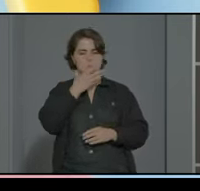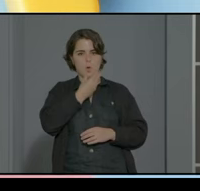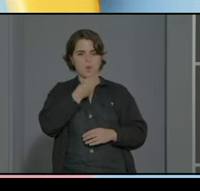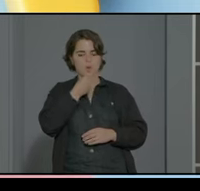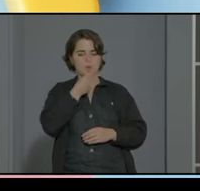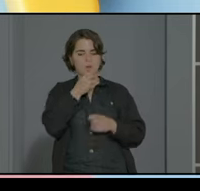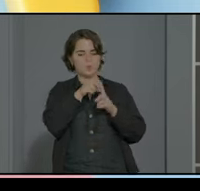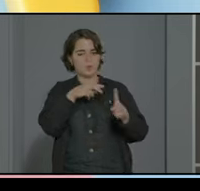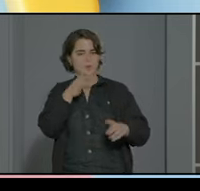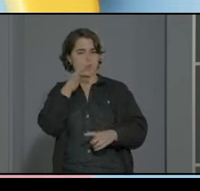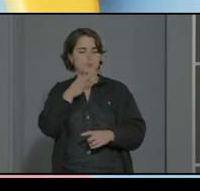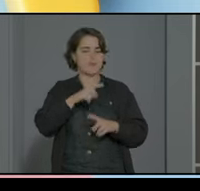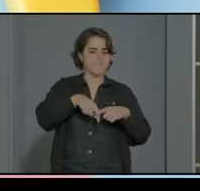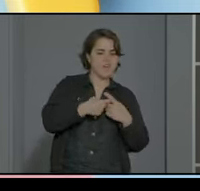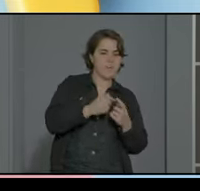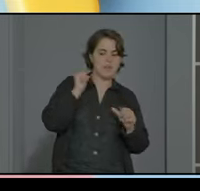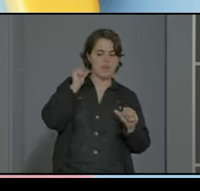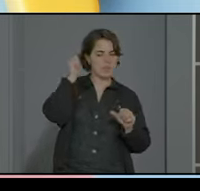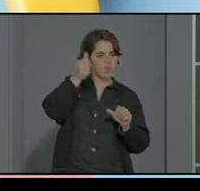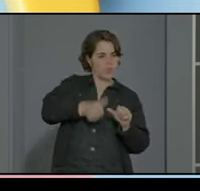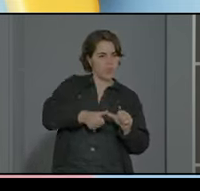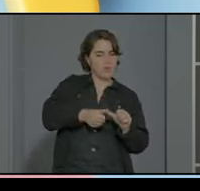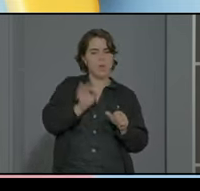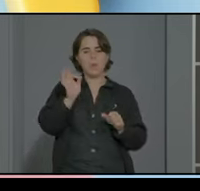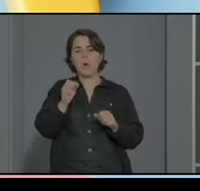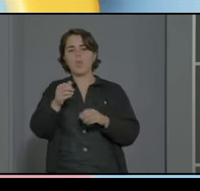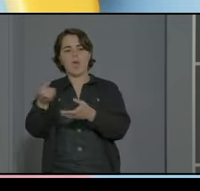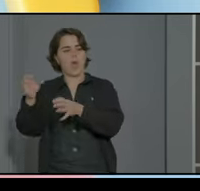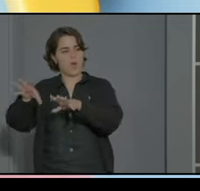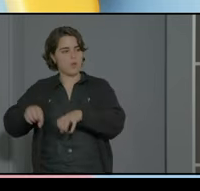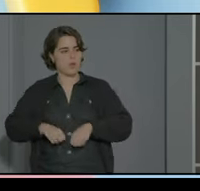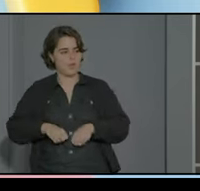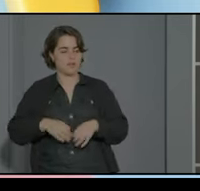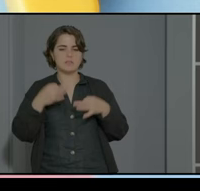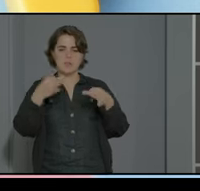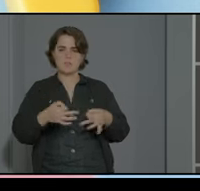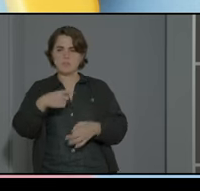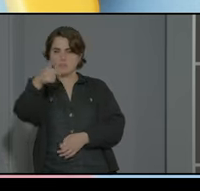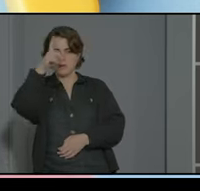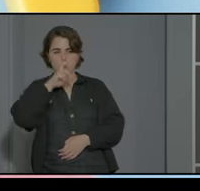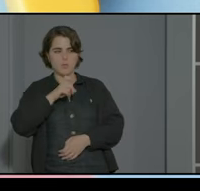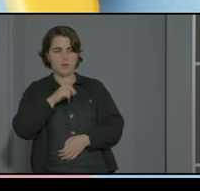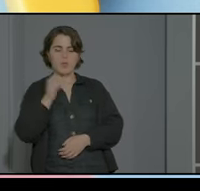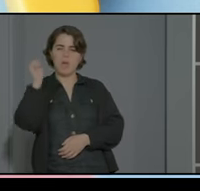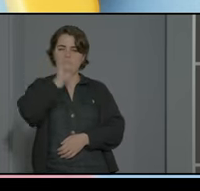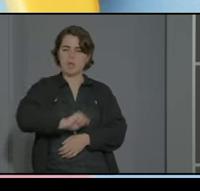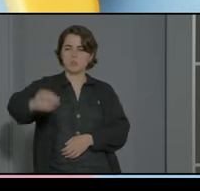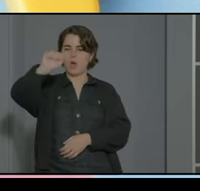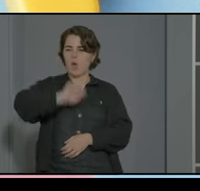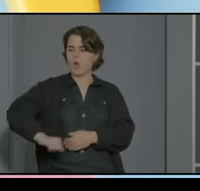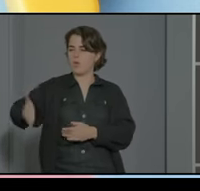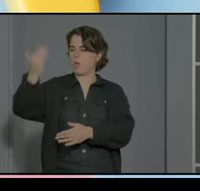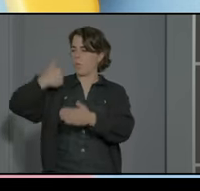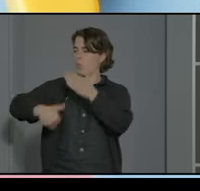tanto las familias veteranas como las acogidas y lo recuerdan como siempre pasan años y se acuerdan de ese